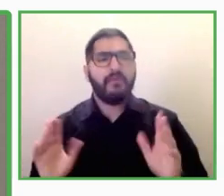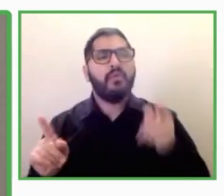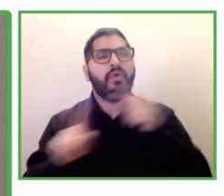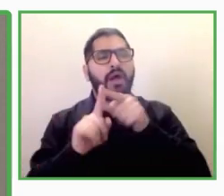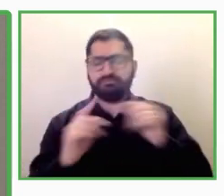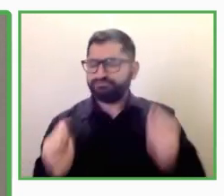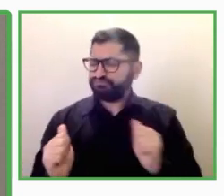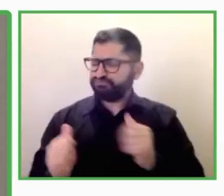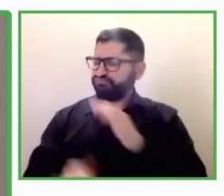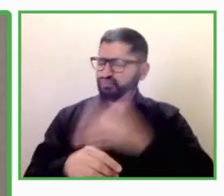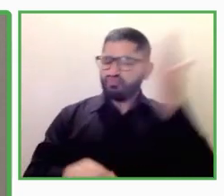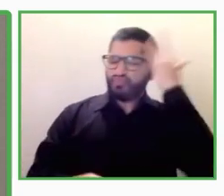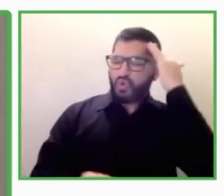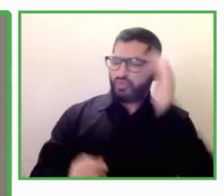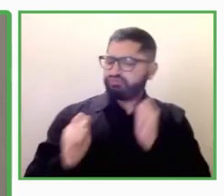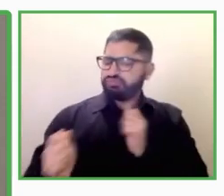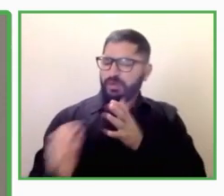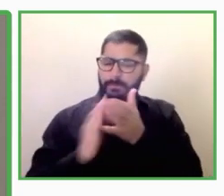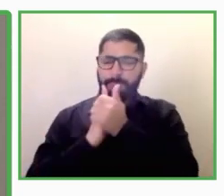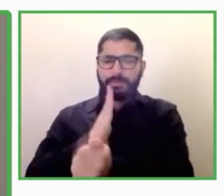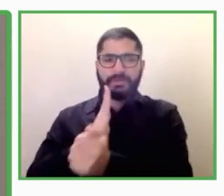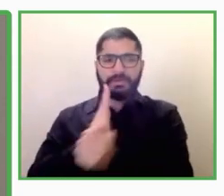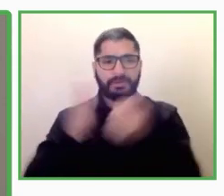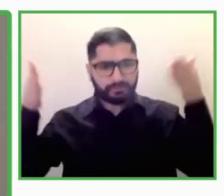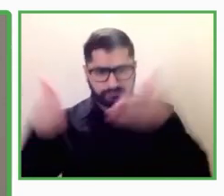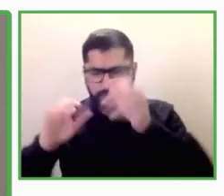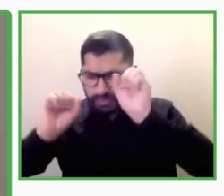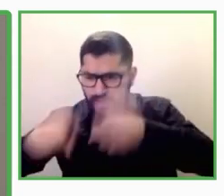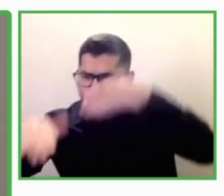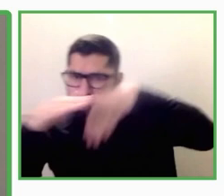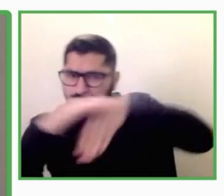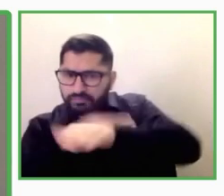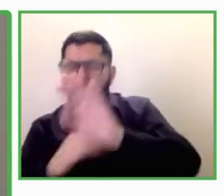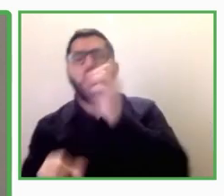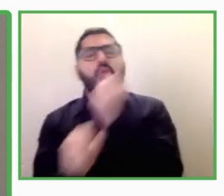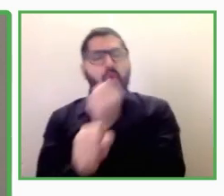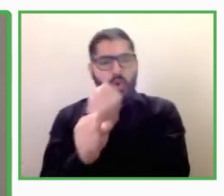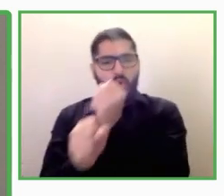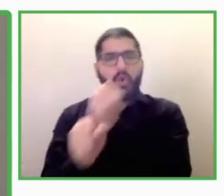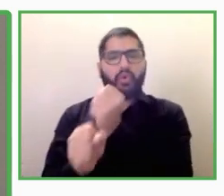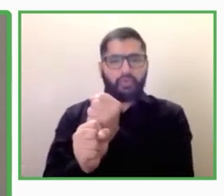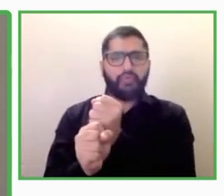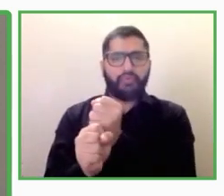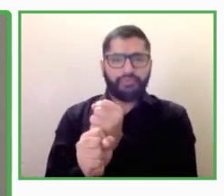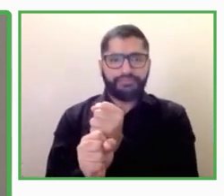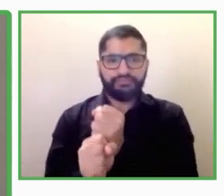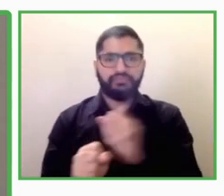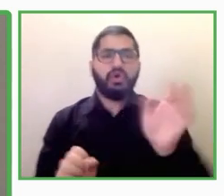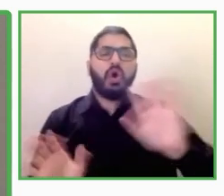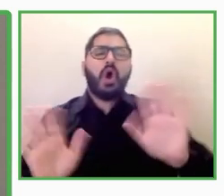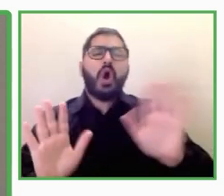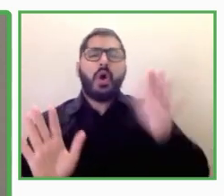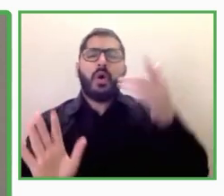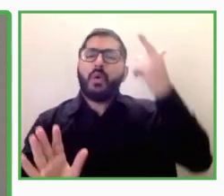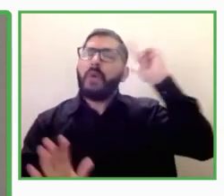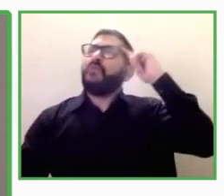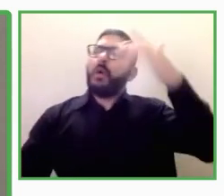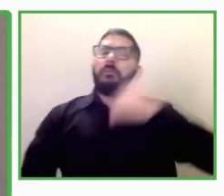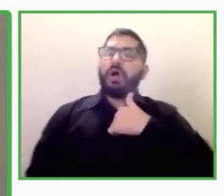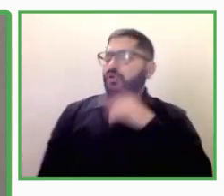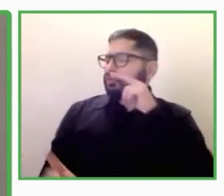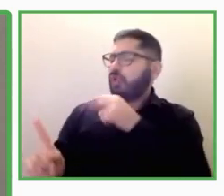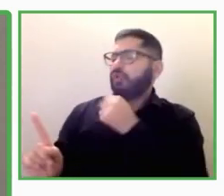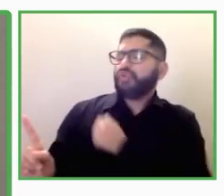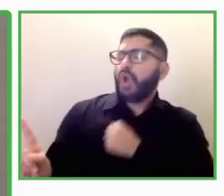y no a través de su discapacidad. Parece sencillo cuando se pone esto en un titular, pero requiere un sistema estructurado de trabajo